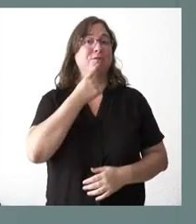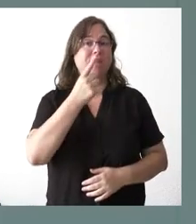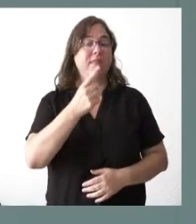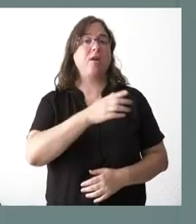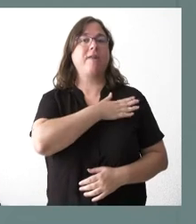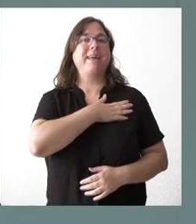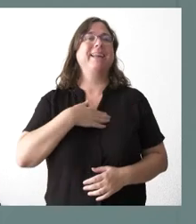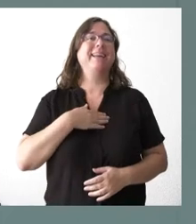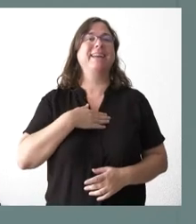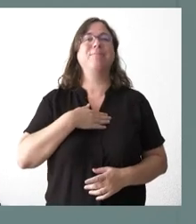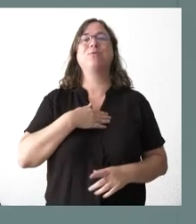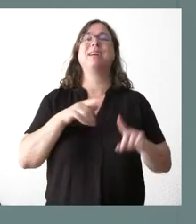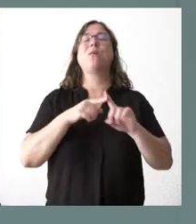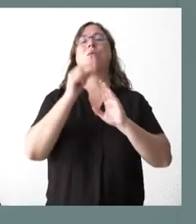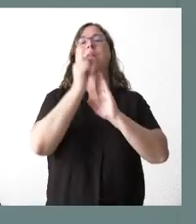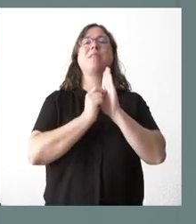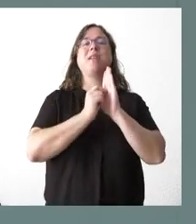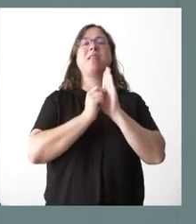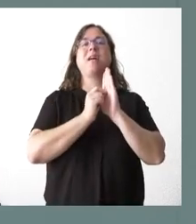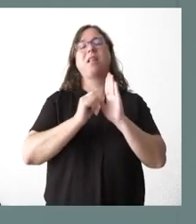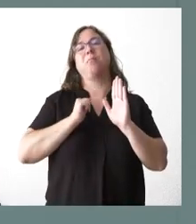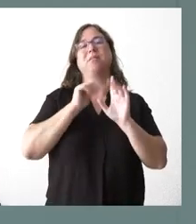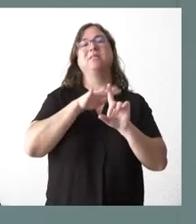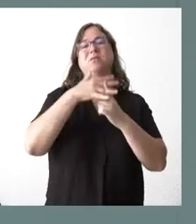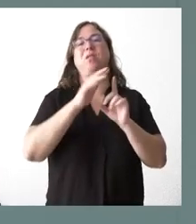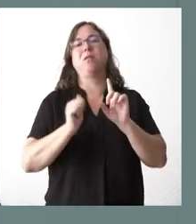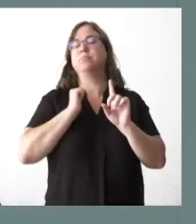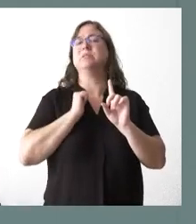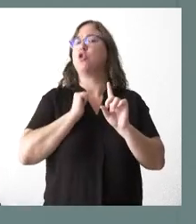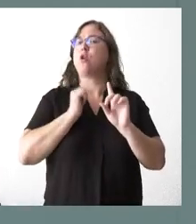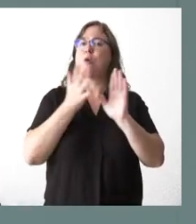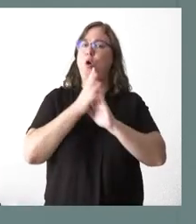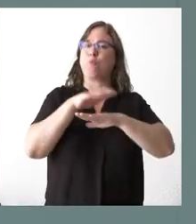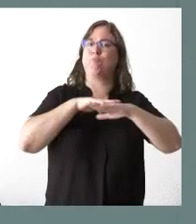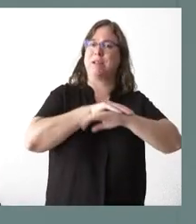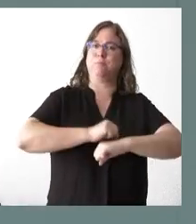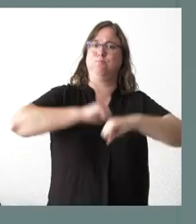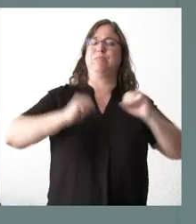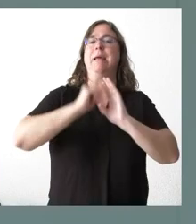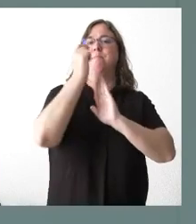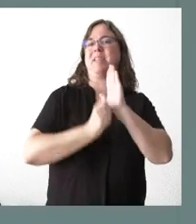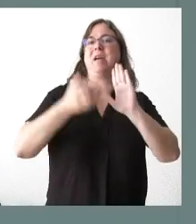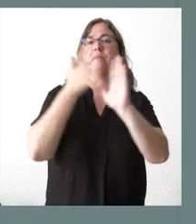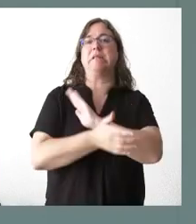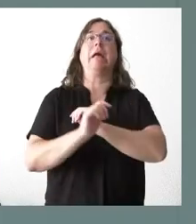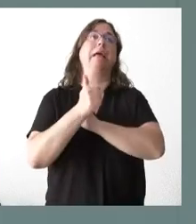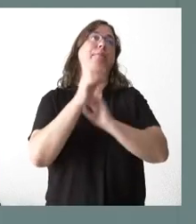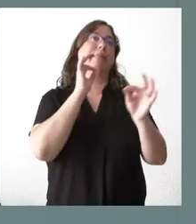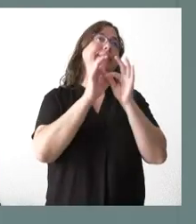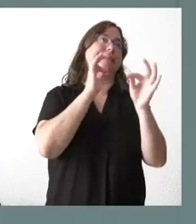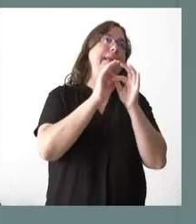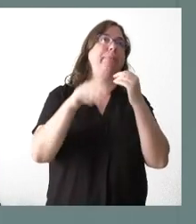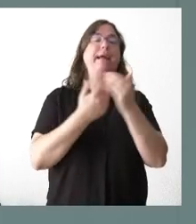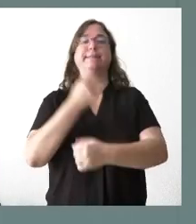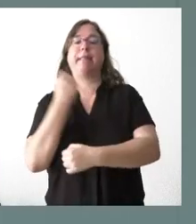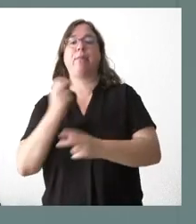más de medidas estructurales que de medidas coyunturales. No es que no nos guste medidas solo entre el 1 de septiembre y el 39 de diciembre,